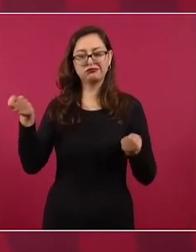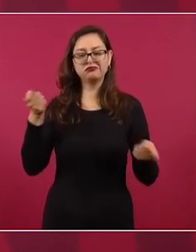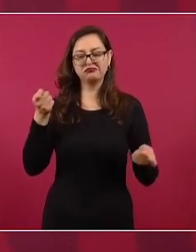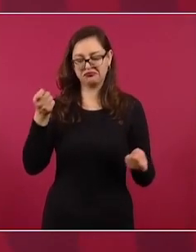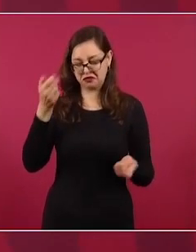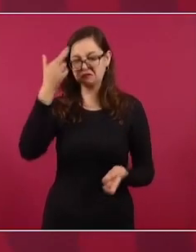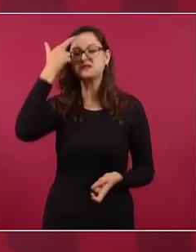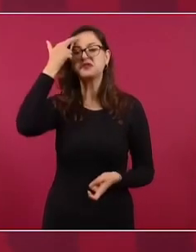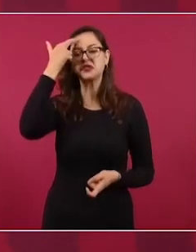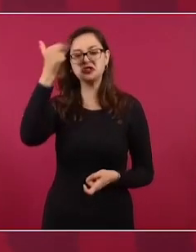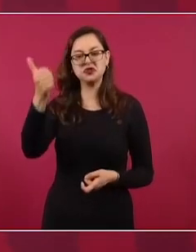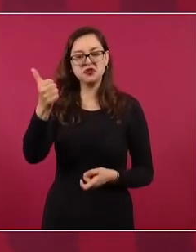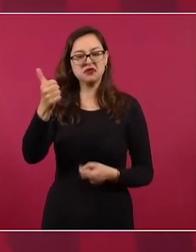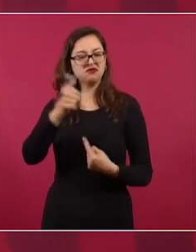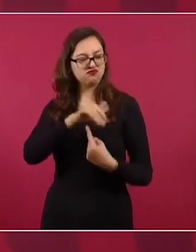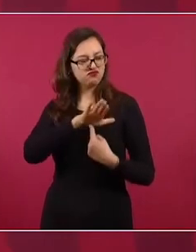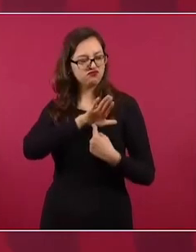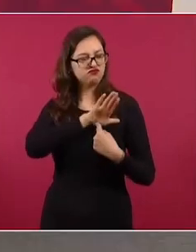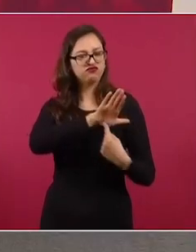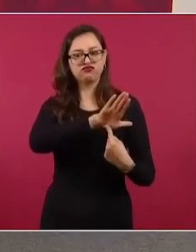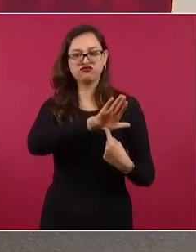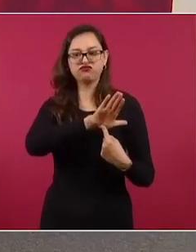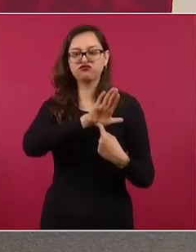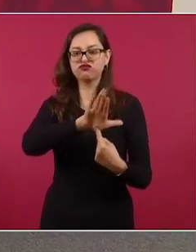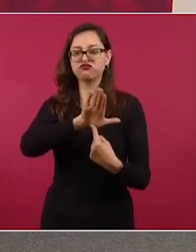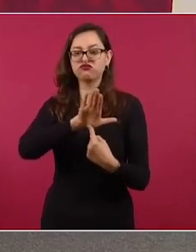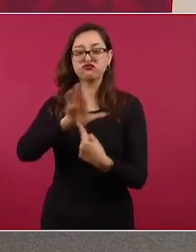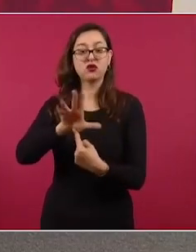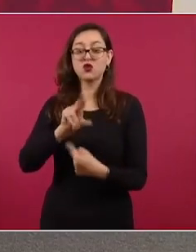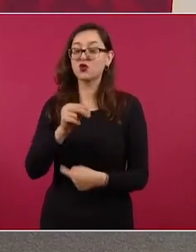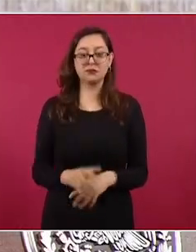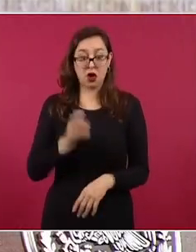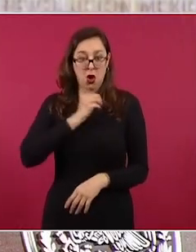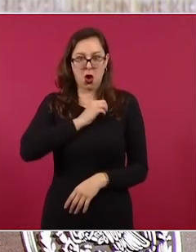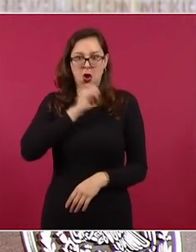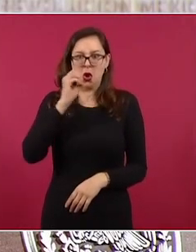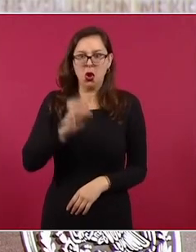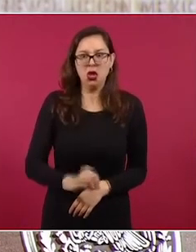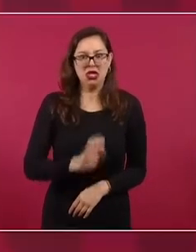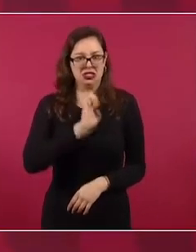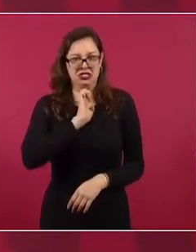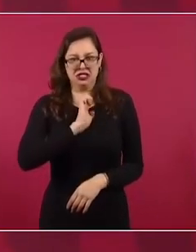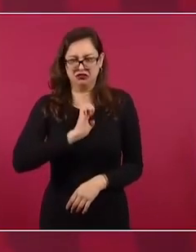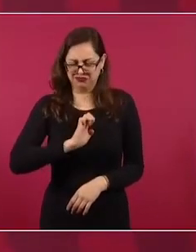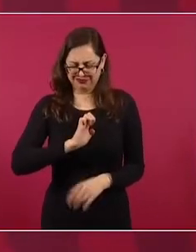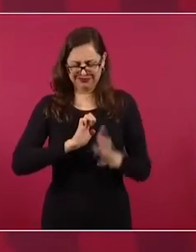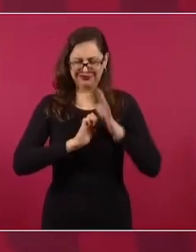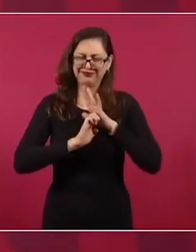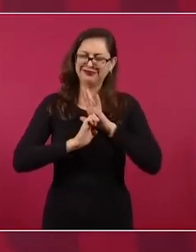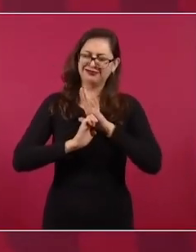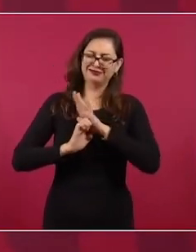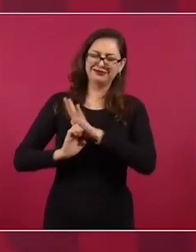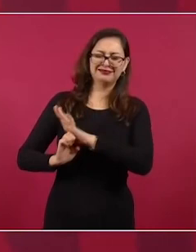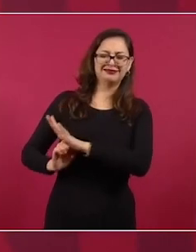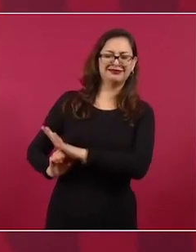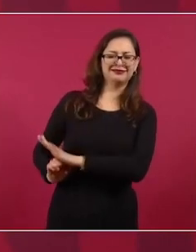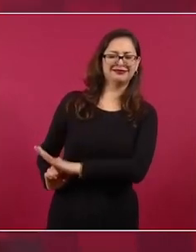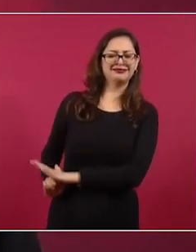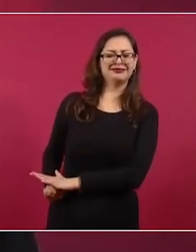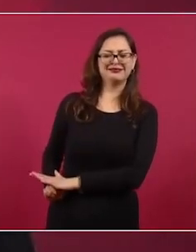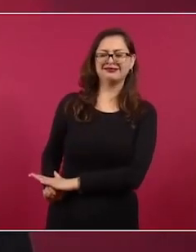Entonces, vamos hacia adelante. Y no odiar, no vernos